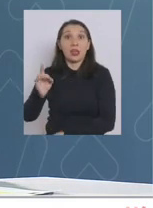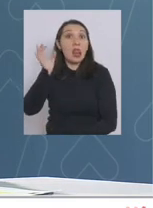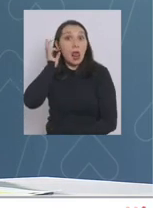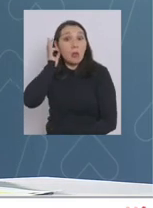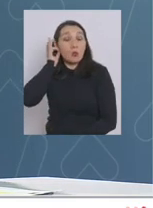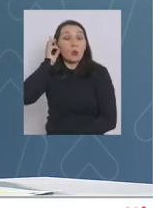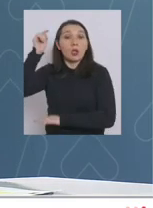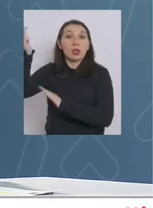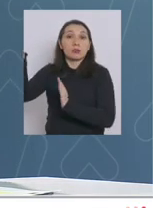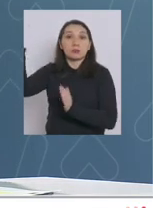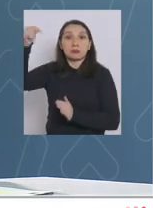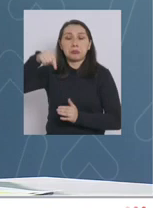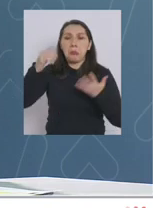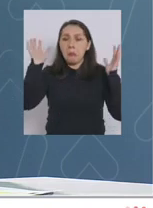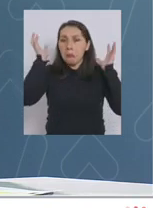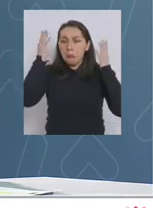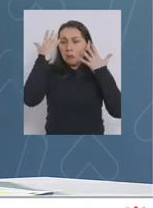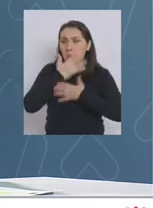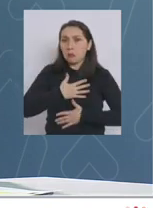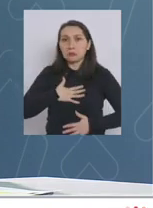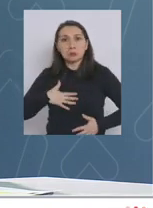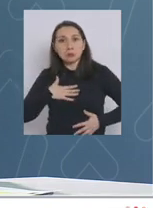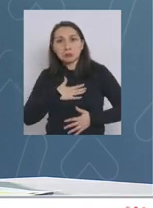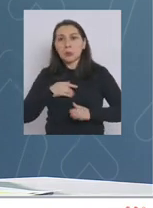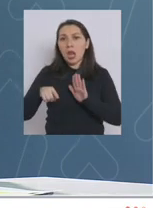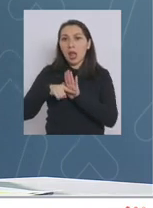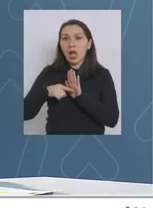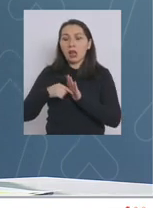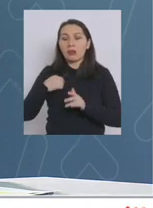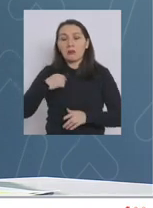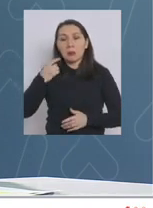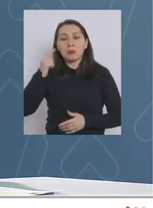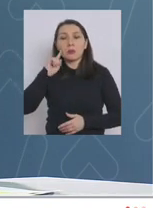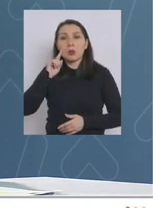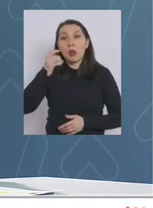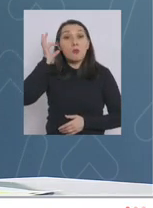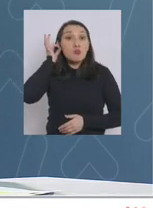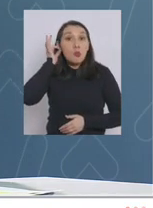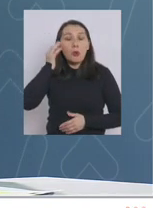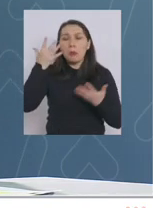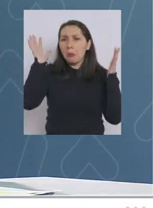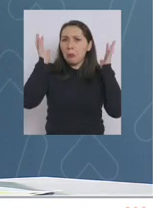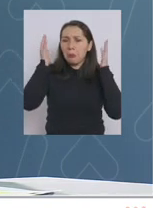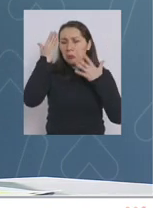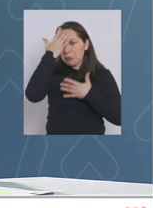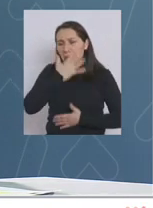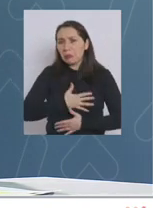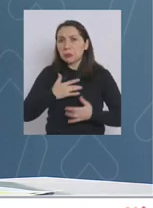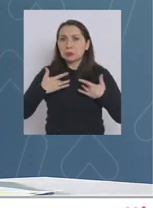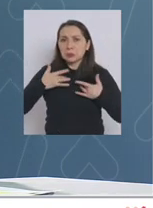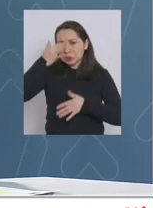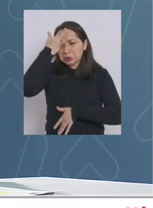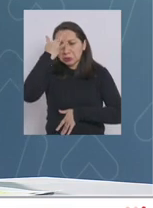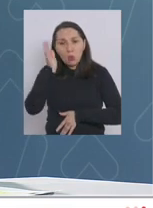ingresó asintomática su PCR estaba negativa la paciente se mantuvo asintomática y tuvo solo tres días algunos